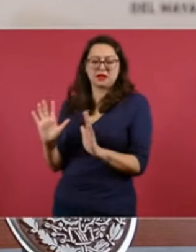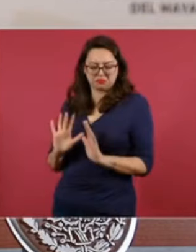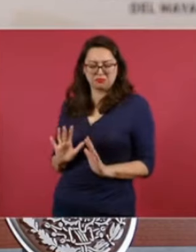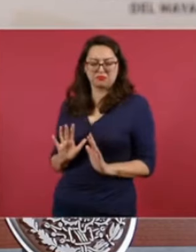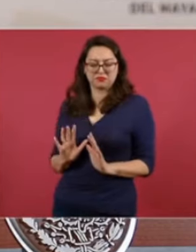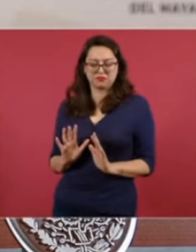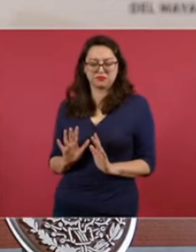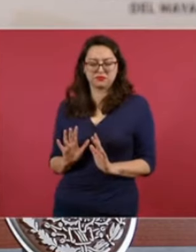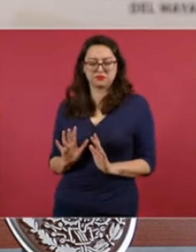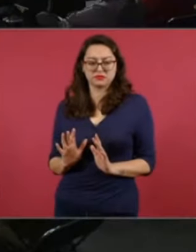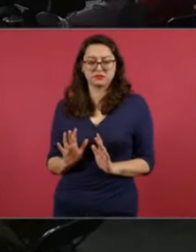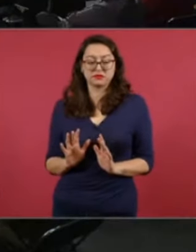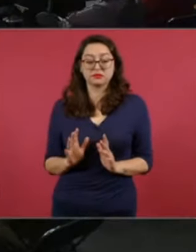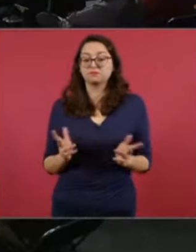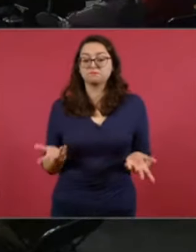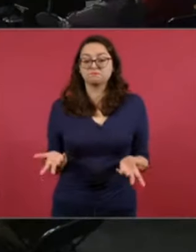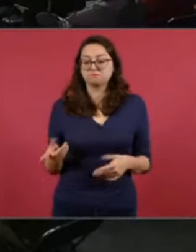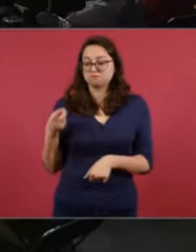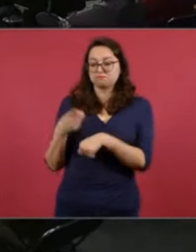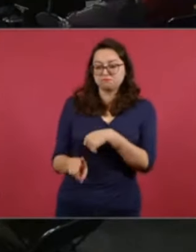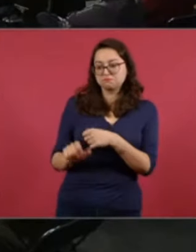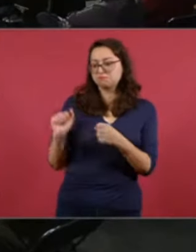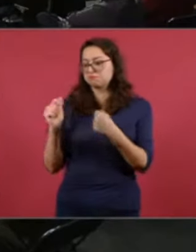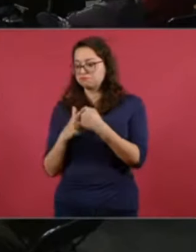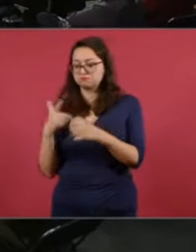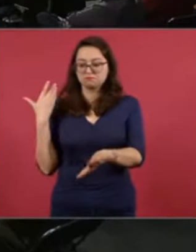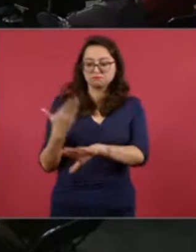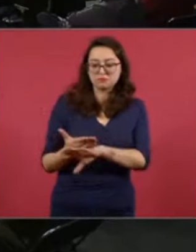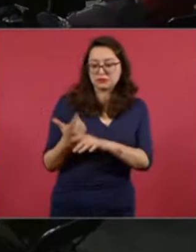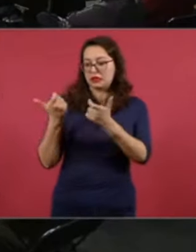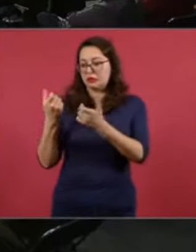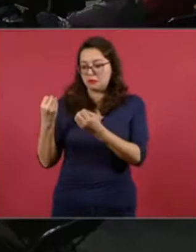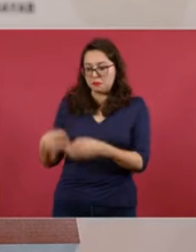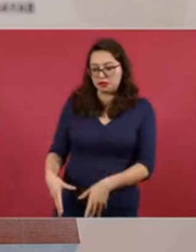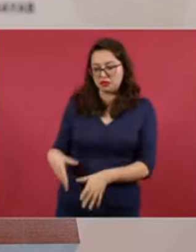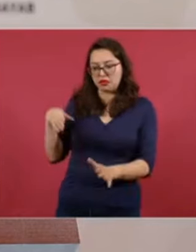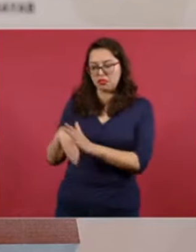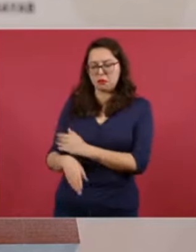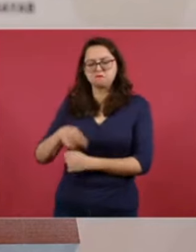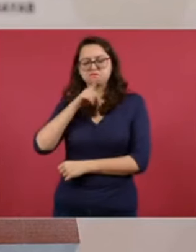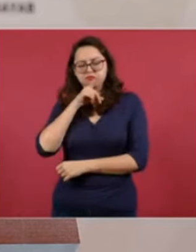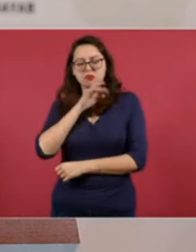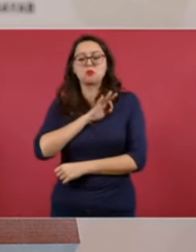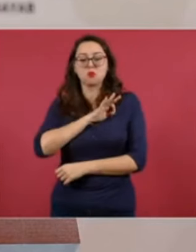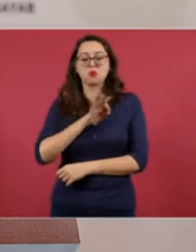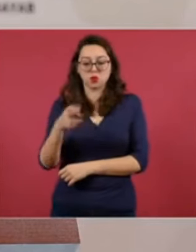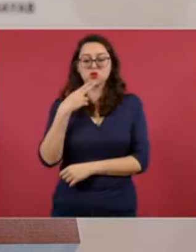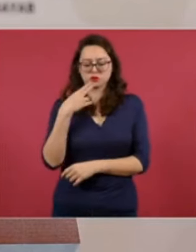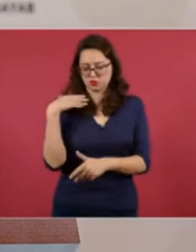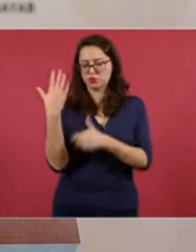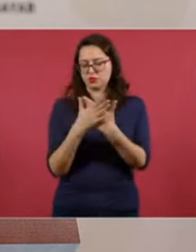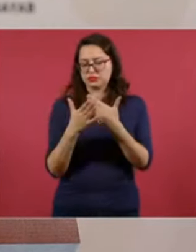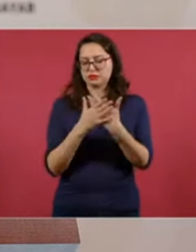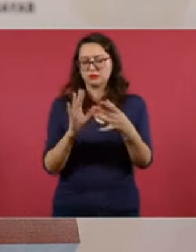se afecte la economía y las finanzas del Infonavit. Lo van a plantear.